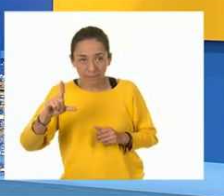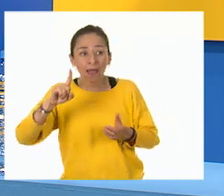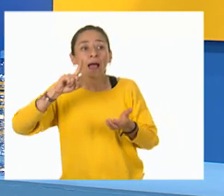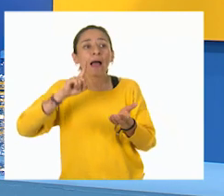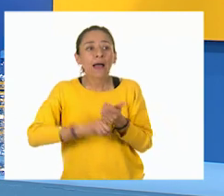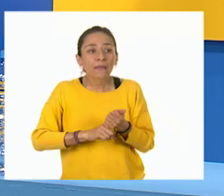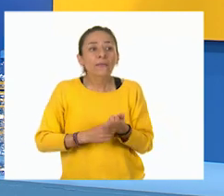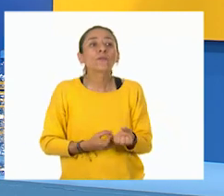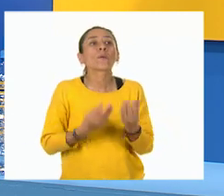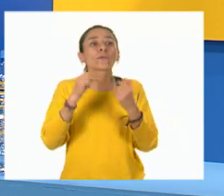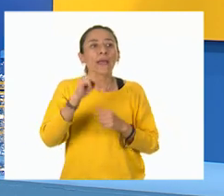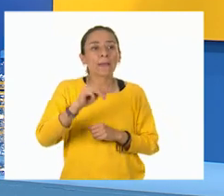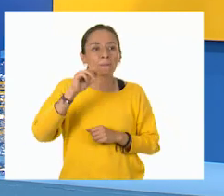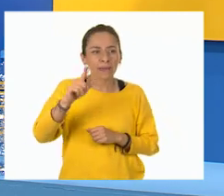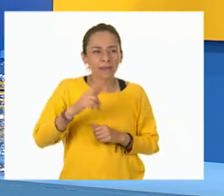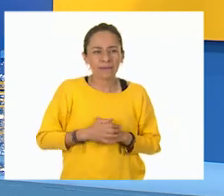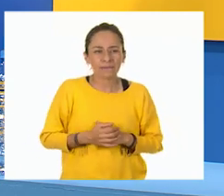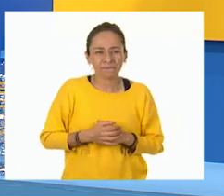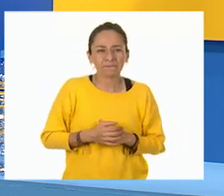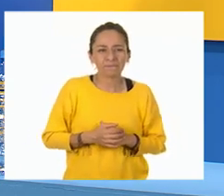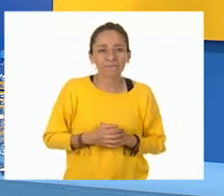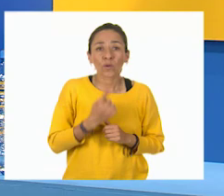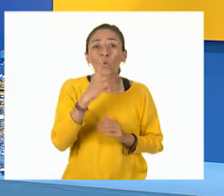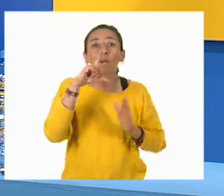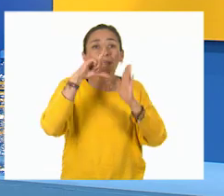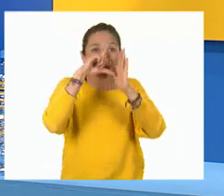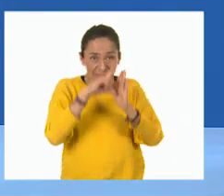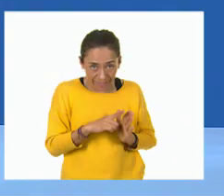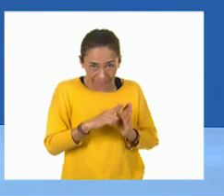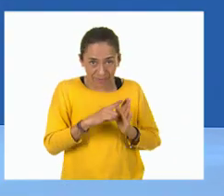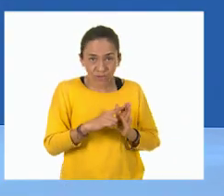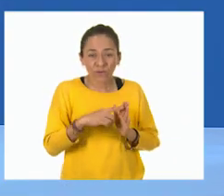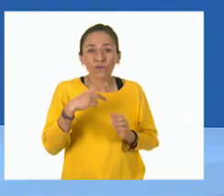Décimo de litro, perdón. Efectivamente, décimo de litro. Gracias, Janine.